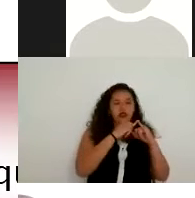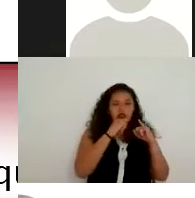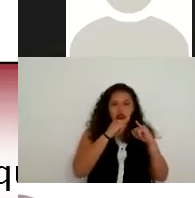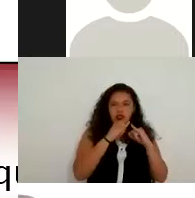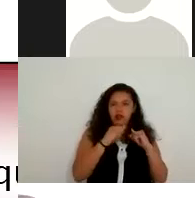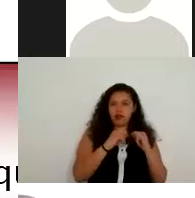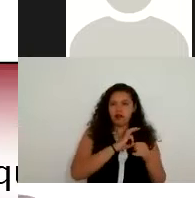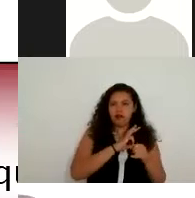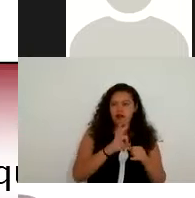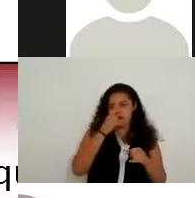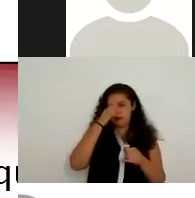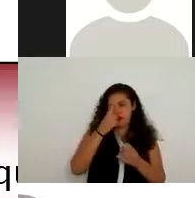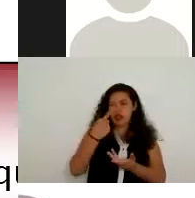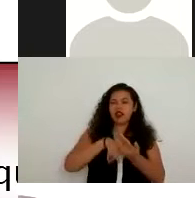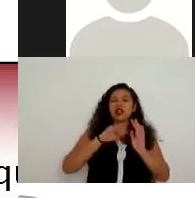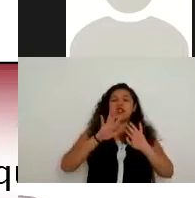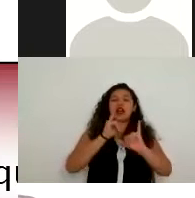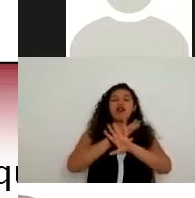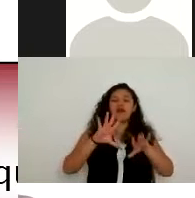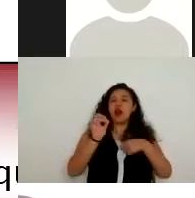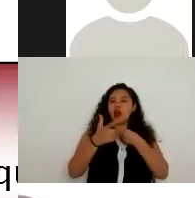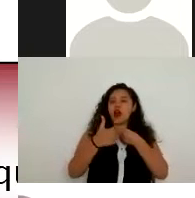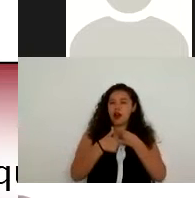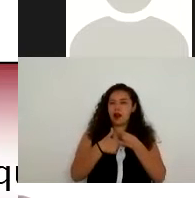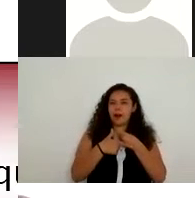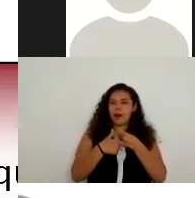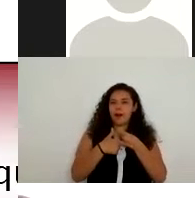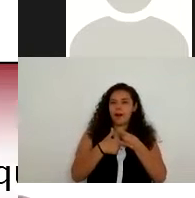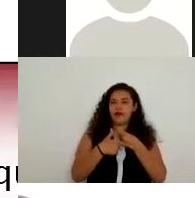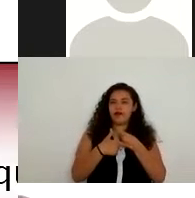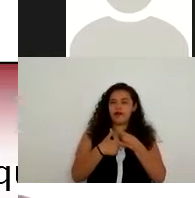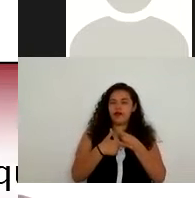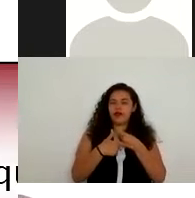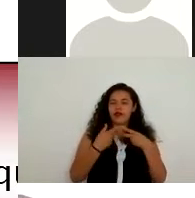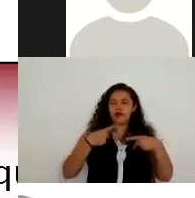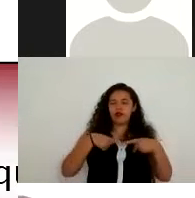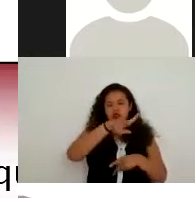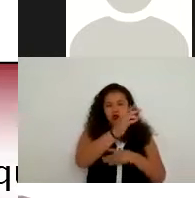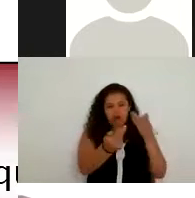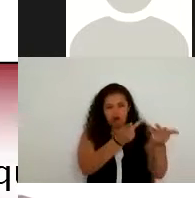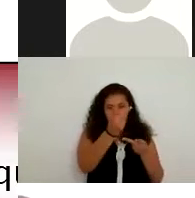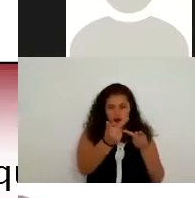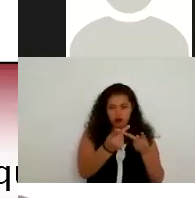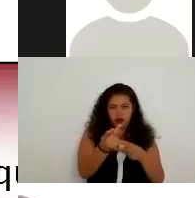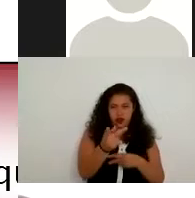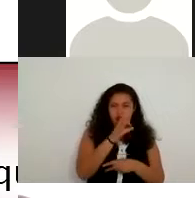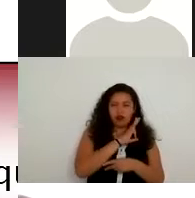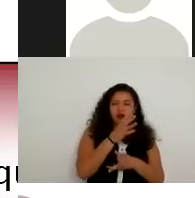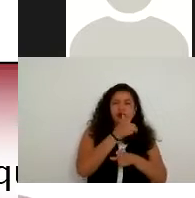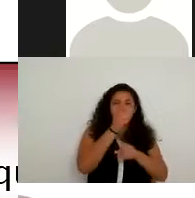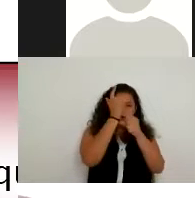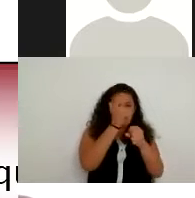les están solicitando alguna bueno algún dato de una persona puedan identificar qué área